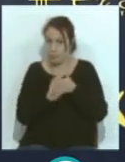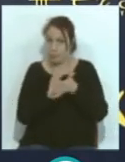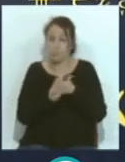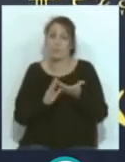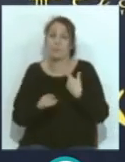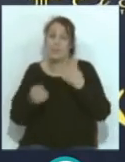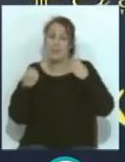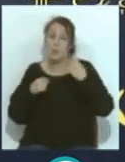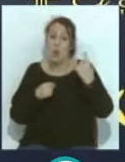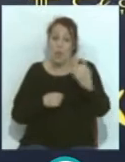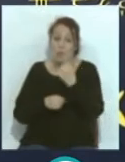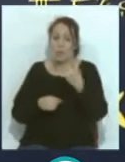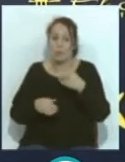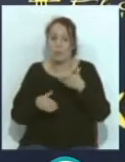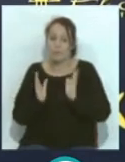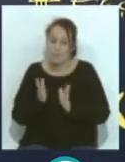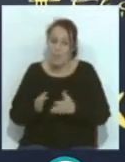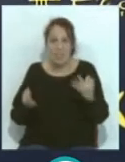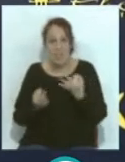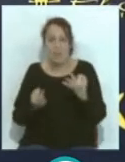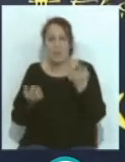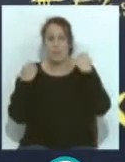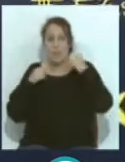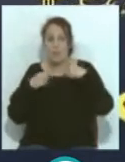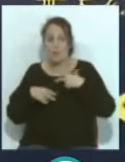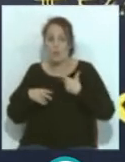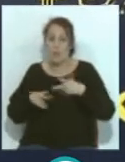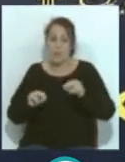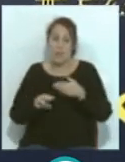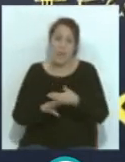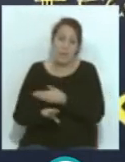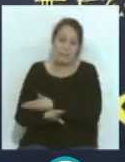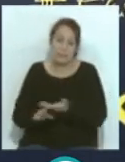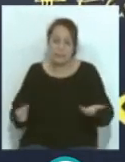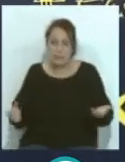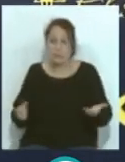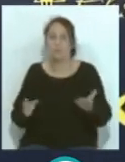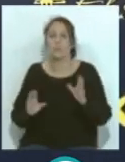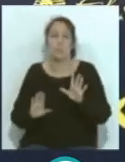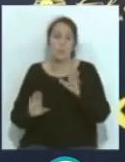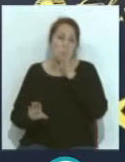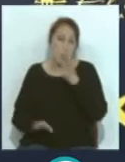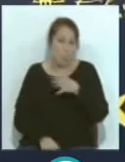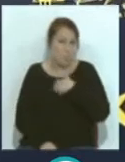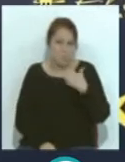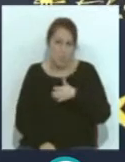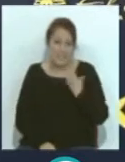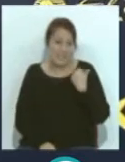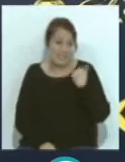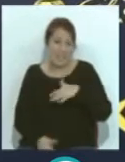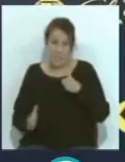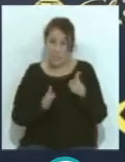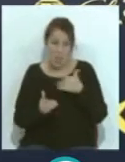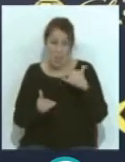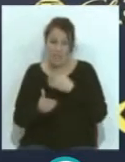de cada entrenamiento se tienen que tratar, hay jugadores que terminan el entrenamiento antes de tiempo, pero por molestias que van a llevar ya hasta el final de